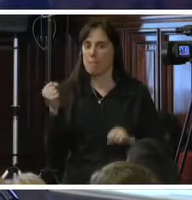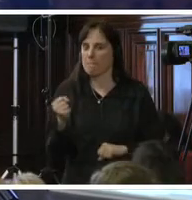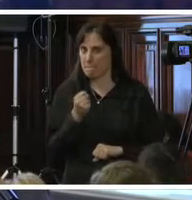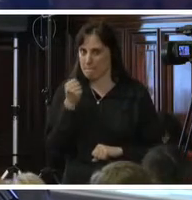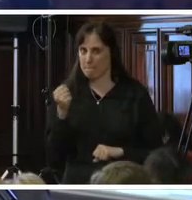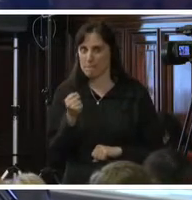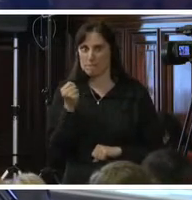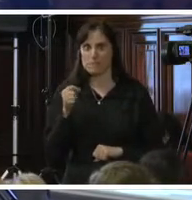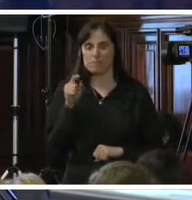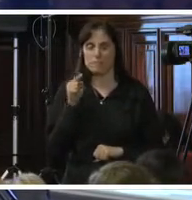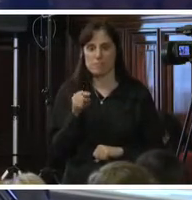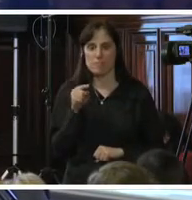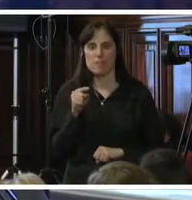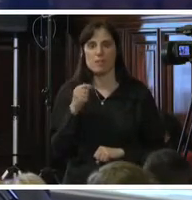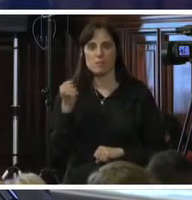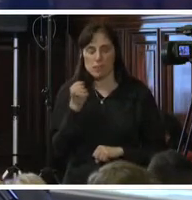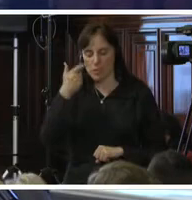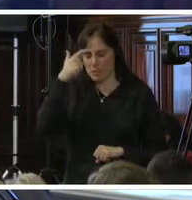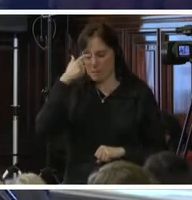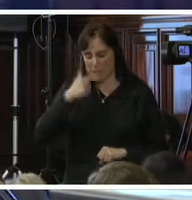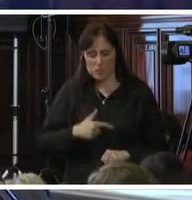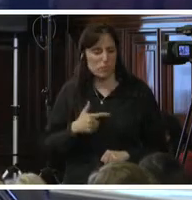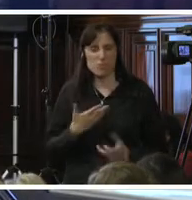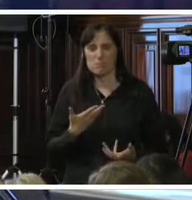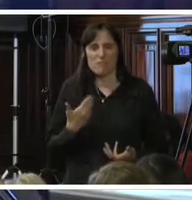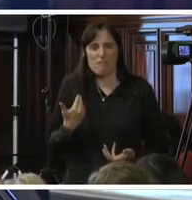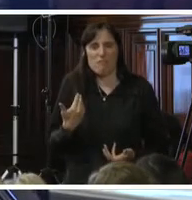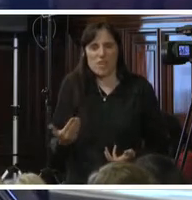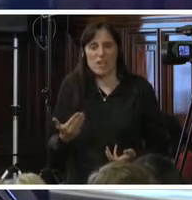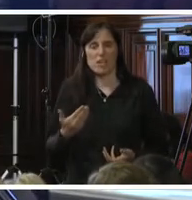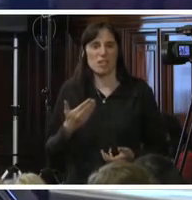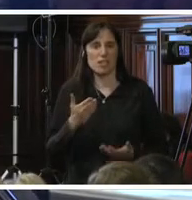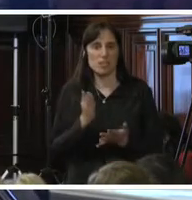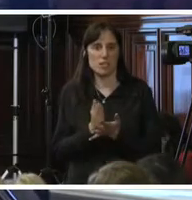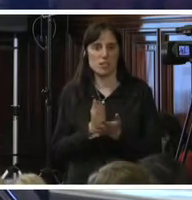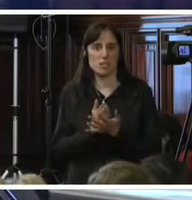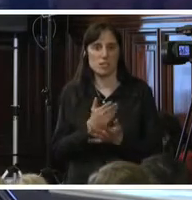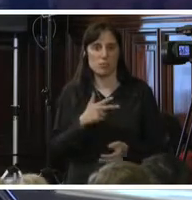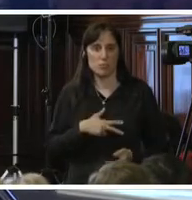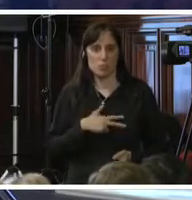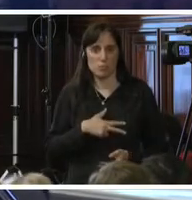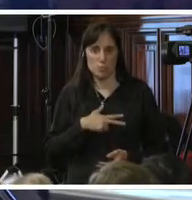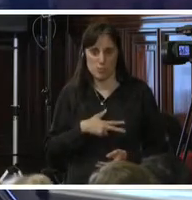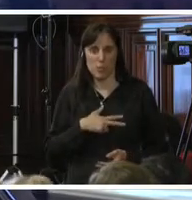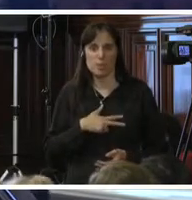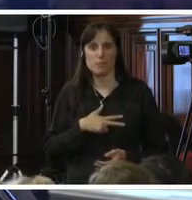y que pone la dignidad humana en el centro de los temas fundamentales,